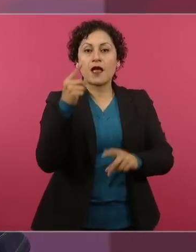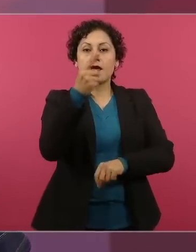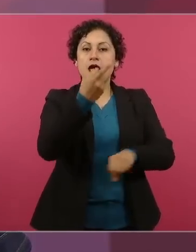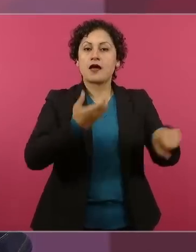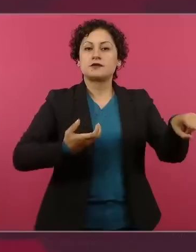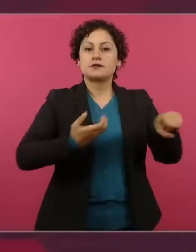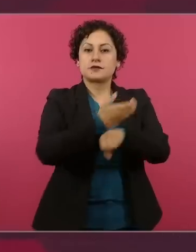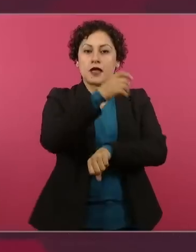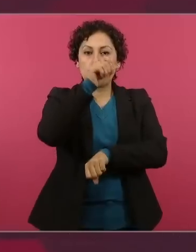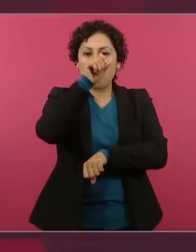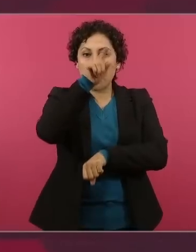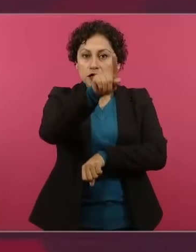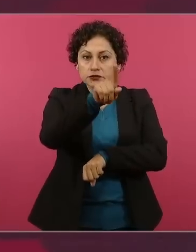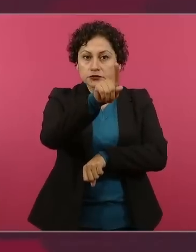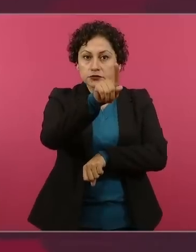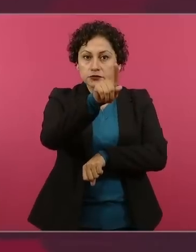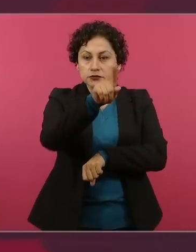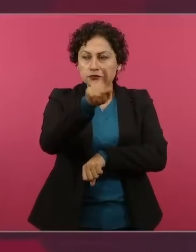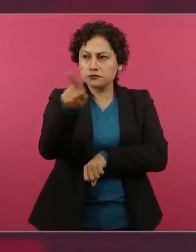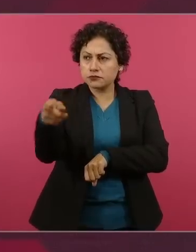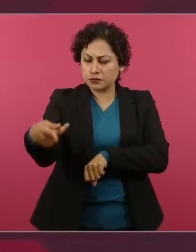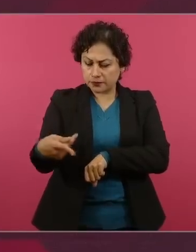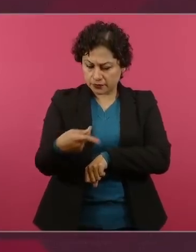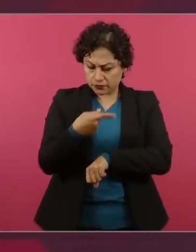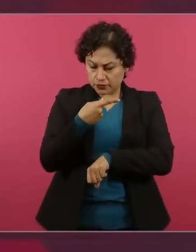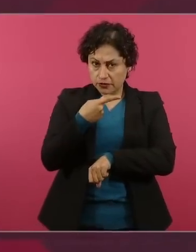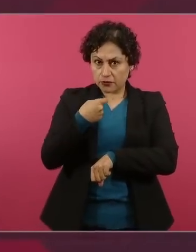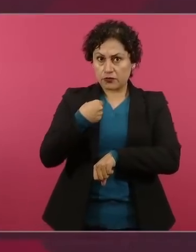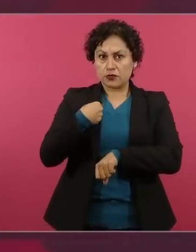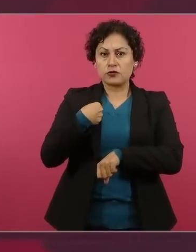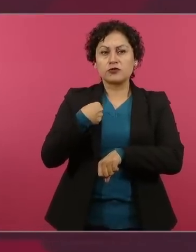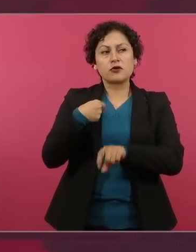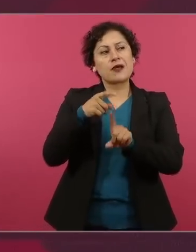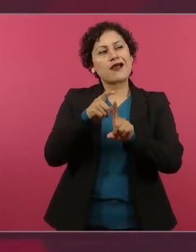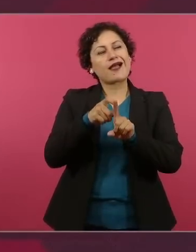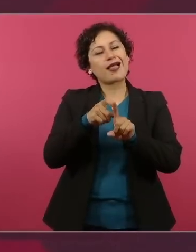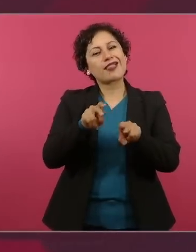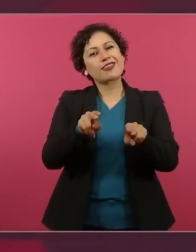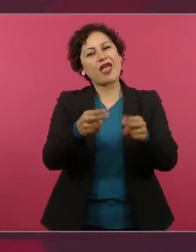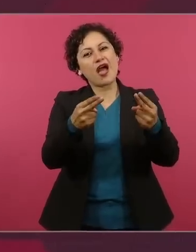Toda una mentira, una infamia,